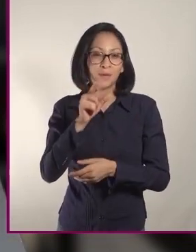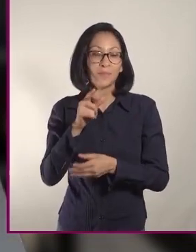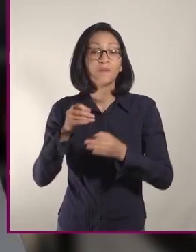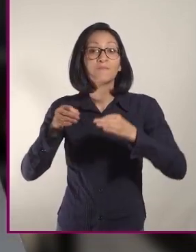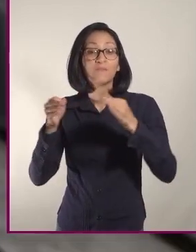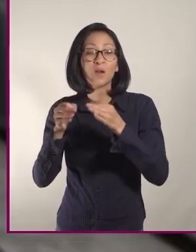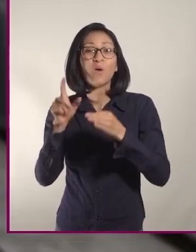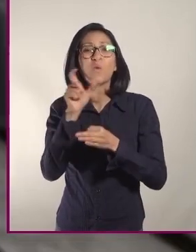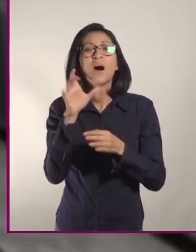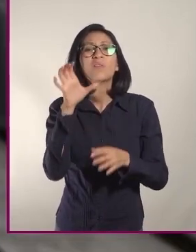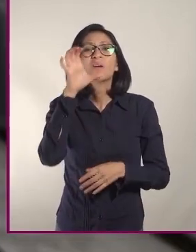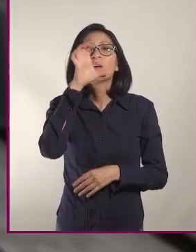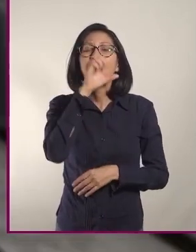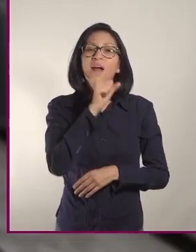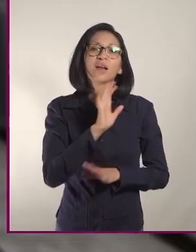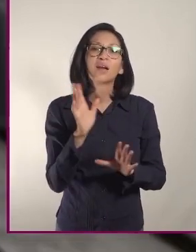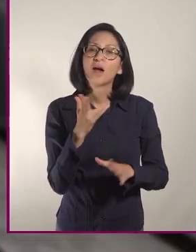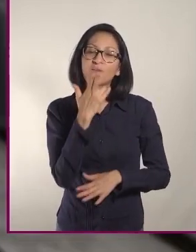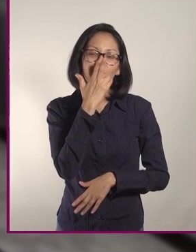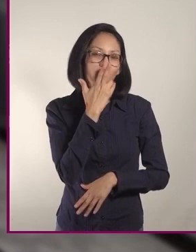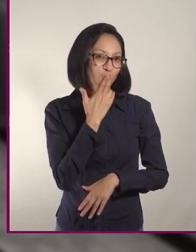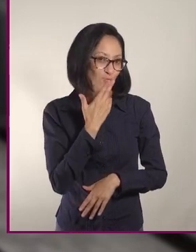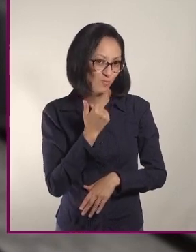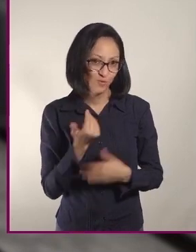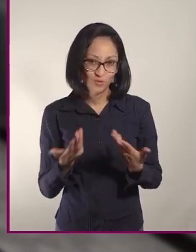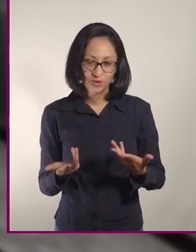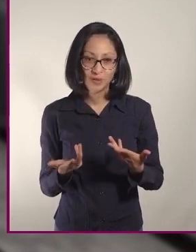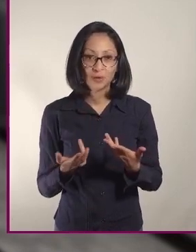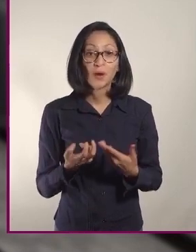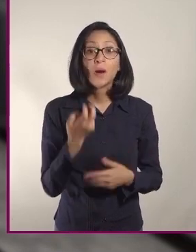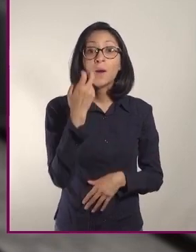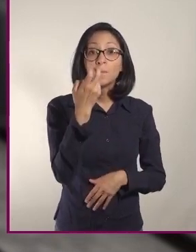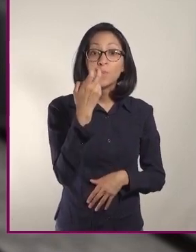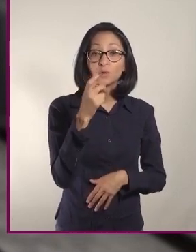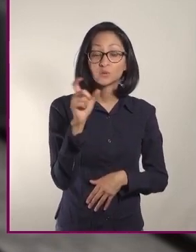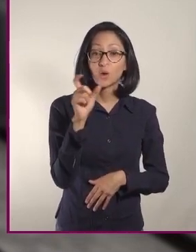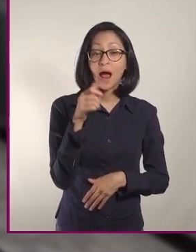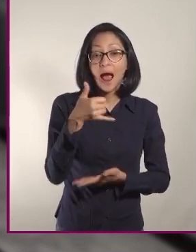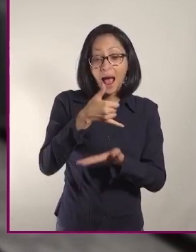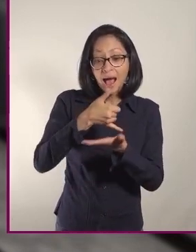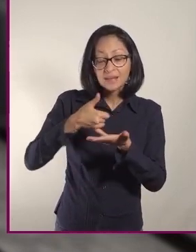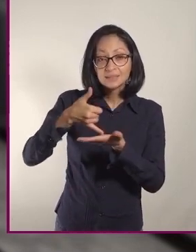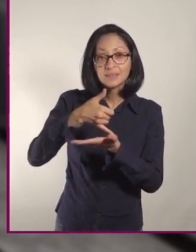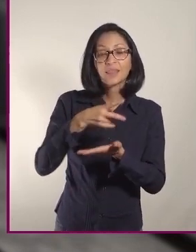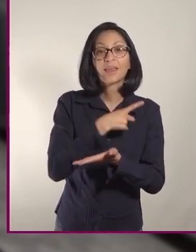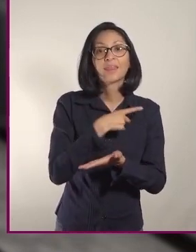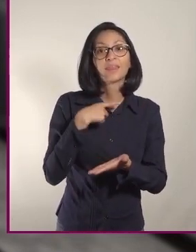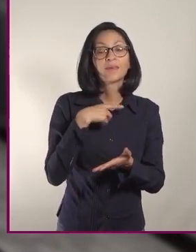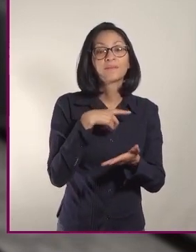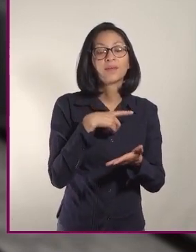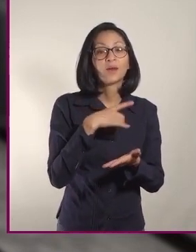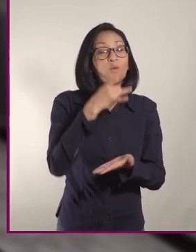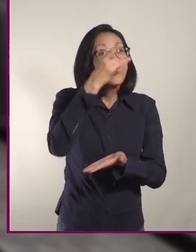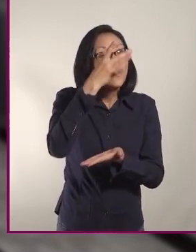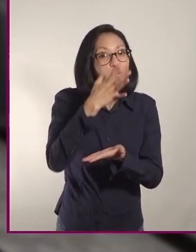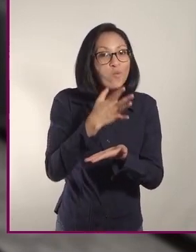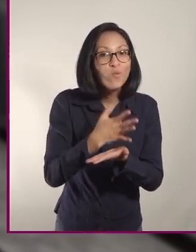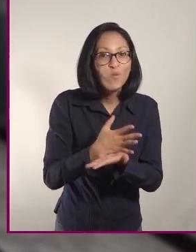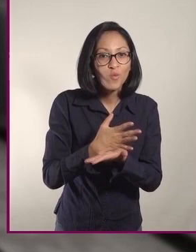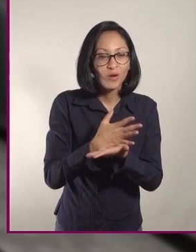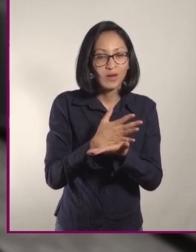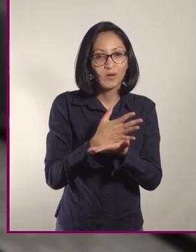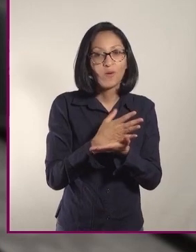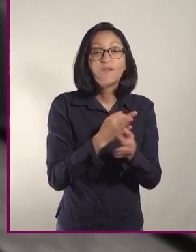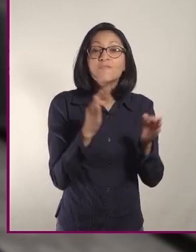modifica las propiedades químicas de la grasa. Por lo tanto, lo ideal es que el aceite se obtenga exclusivamente con medios